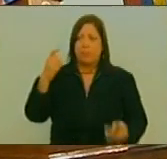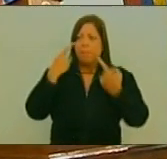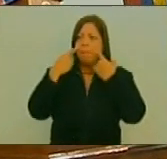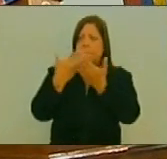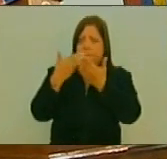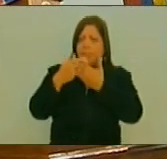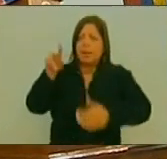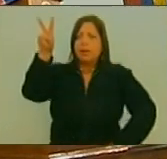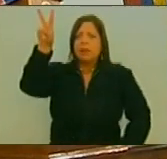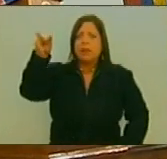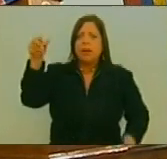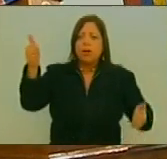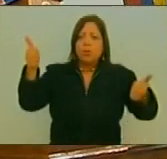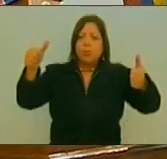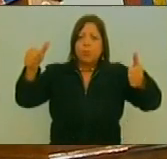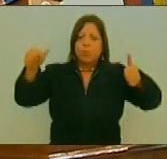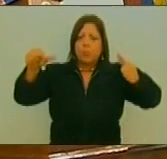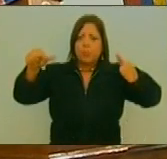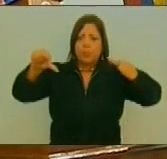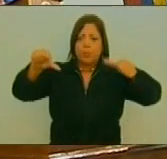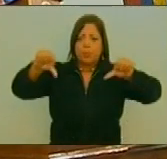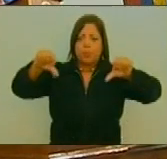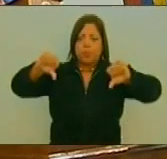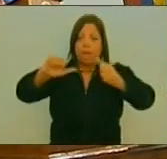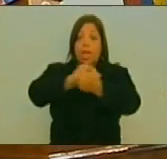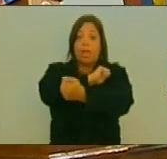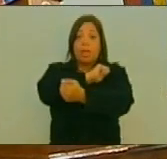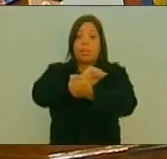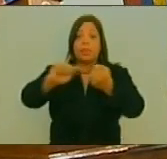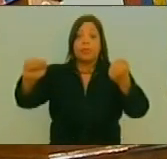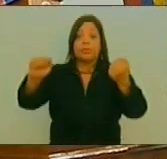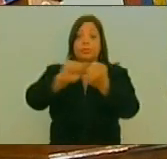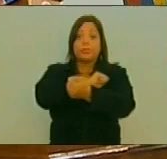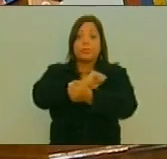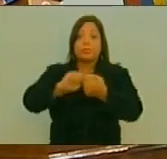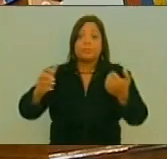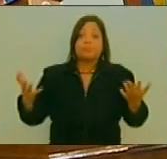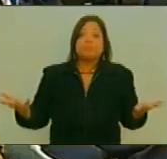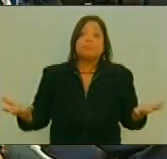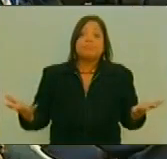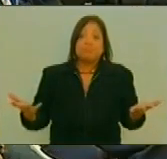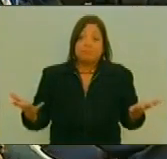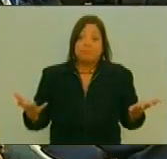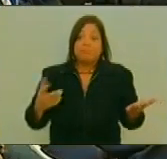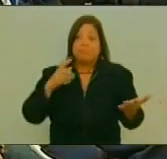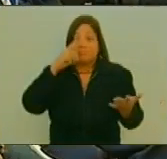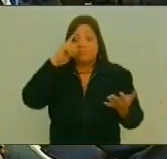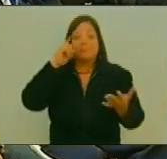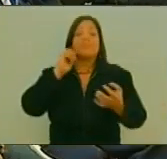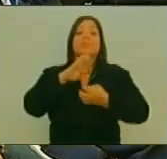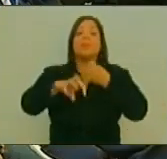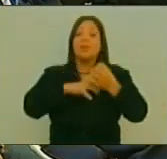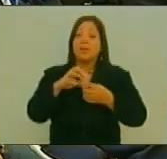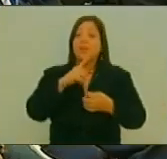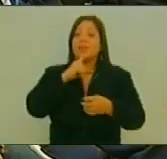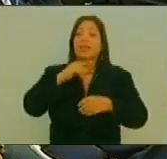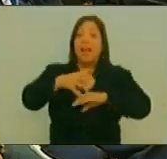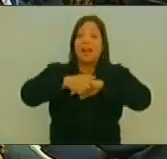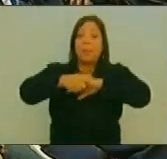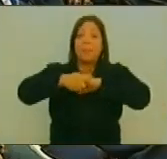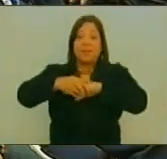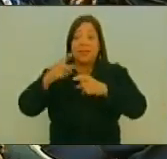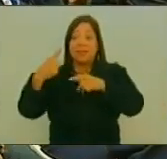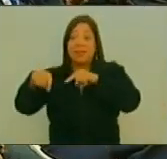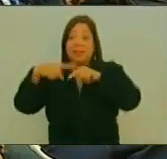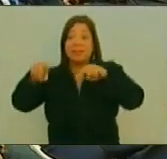Europa Europa Se está Desbordando A pedacitos Todavía No se ha Producido El Brexit En Gran Bretaña En el Reino Unido